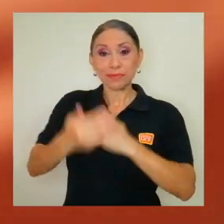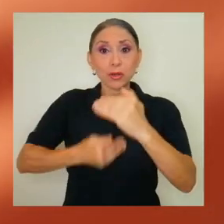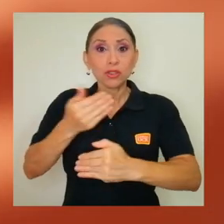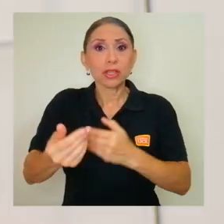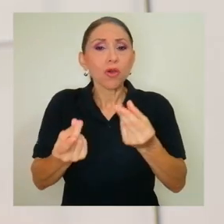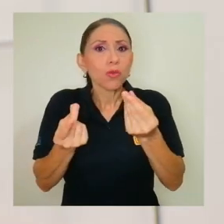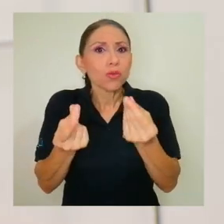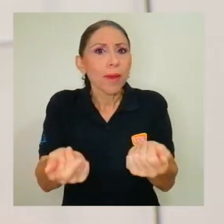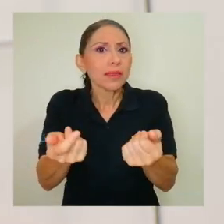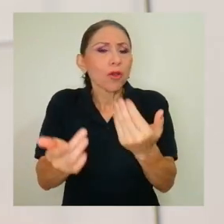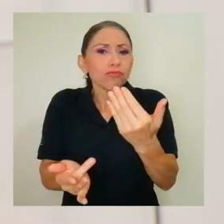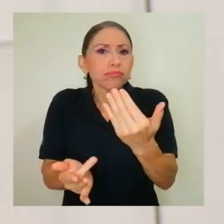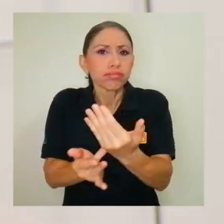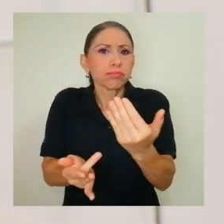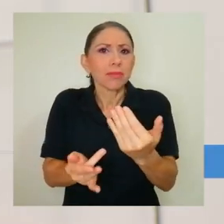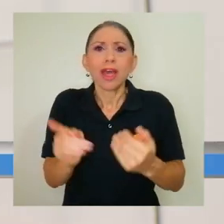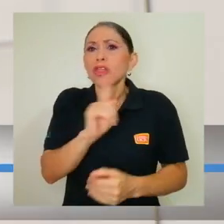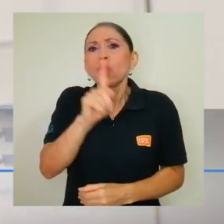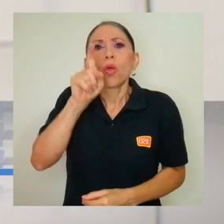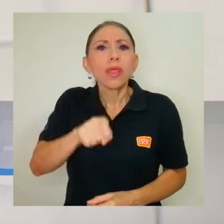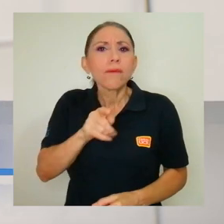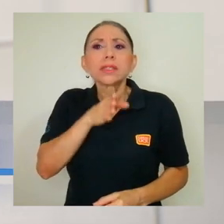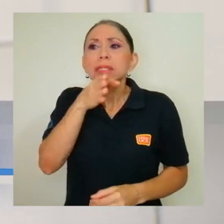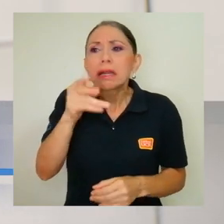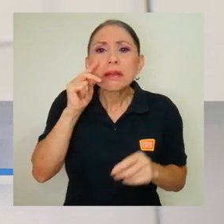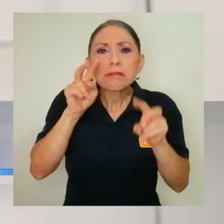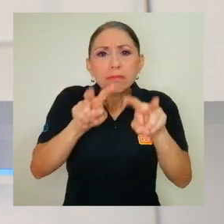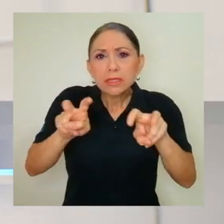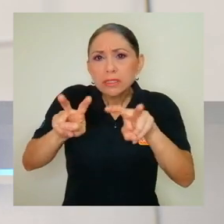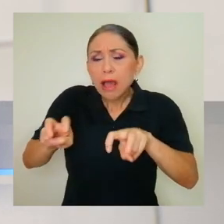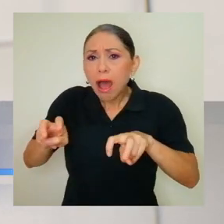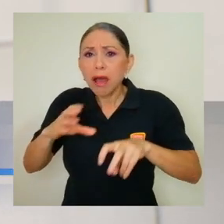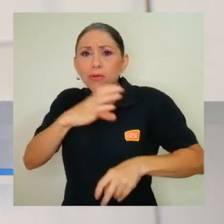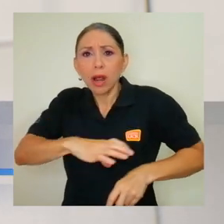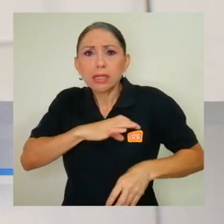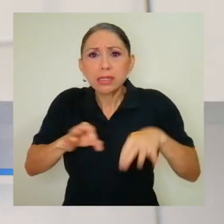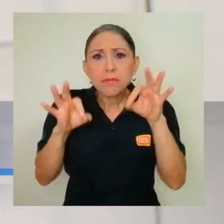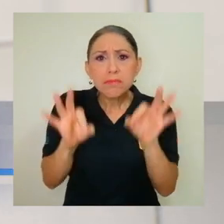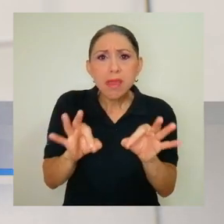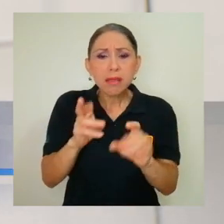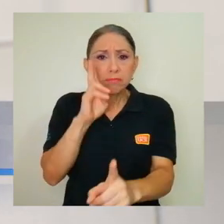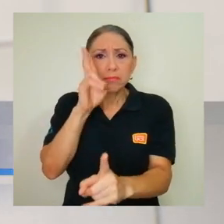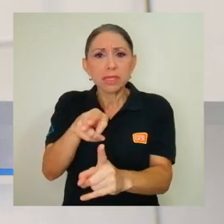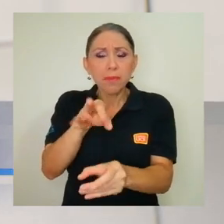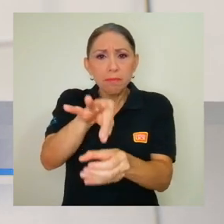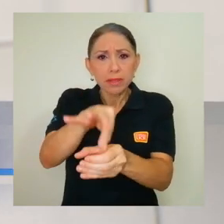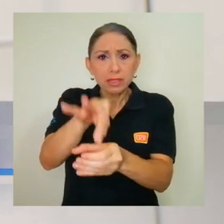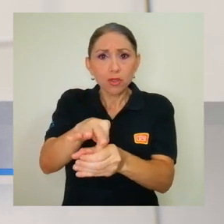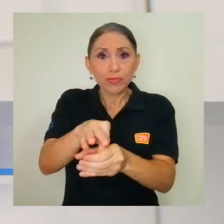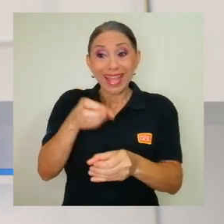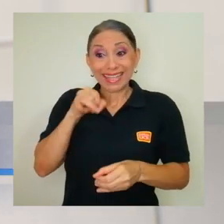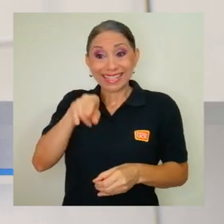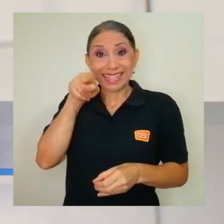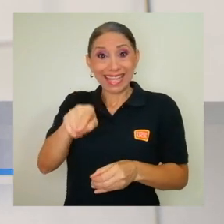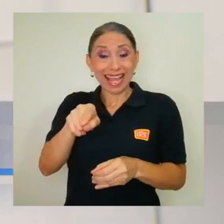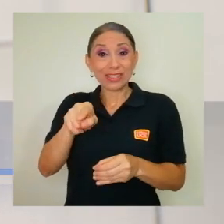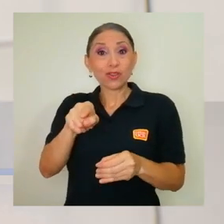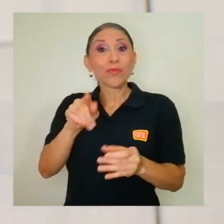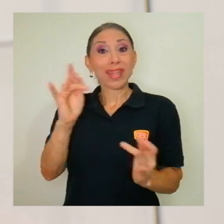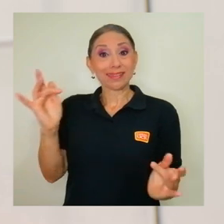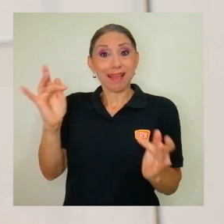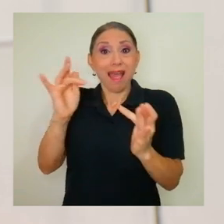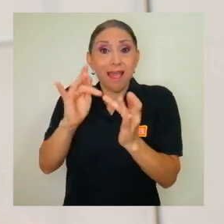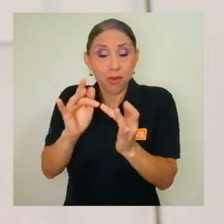automático te libera de estar revisando que los parámetros vayan bien en la misma plantación. Si lo tenemos en una